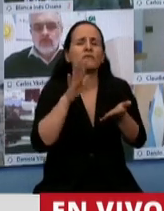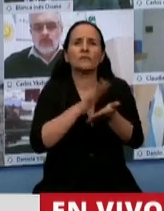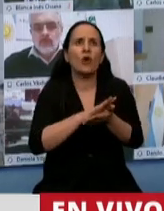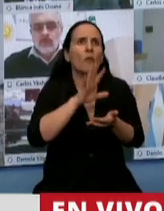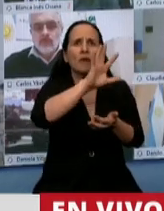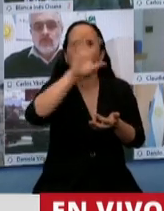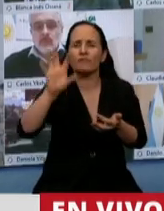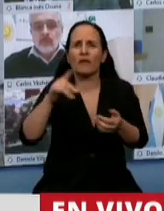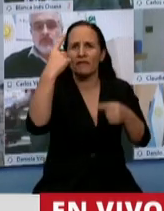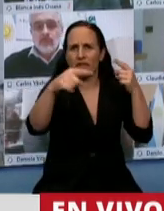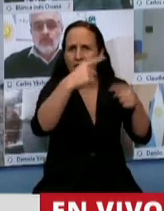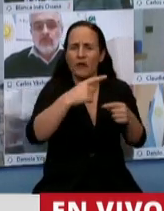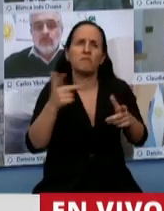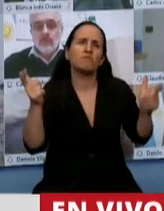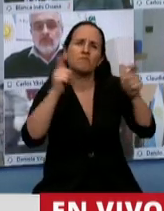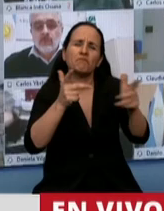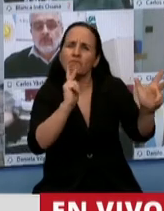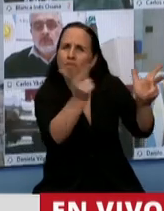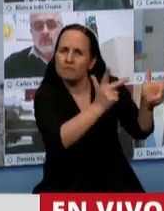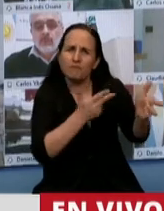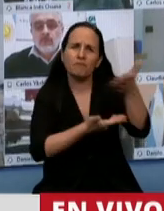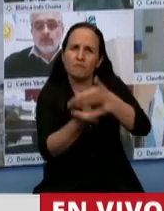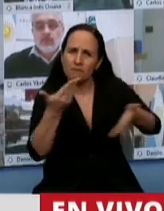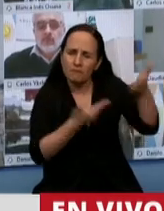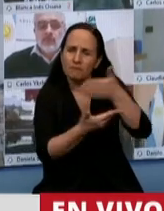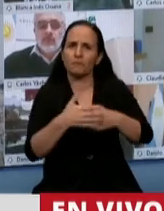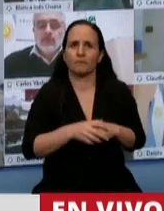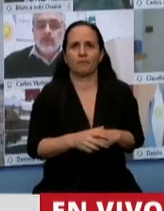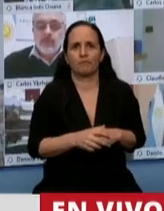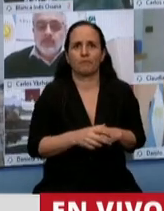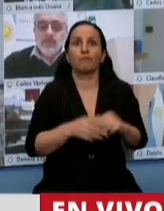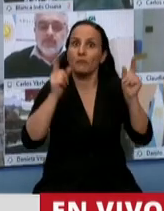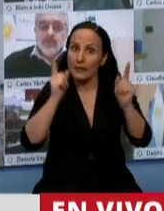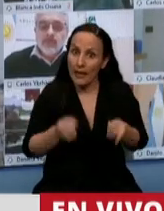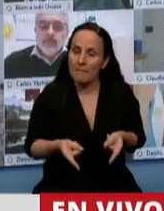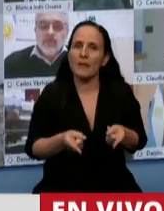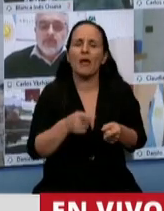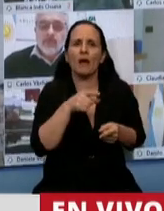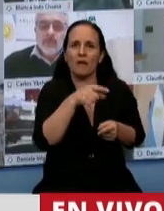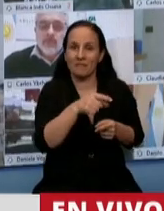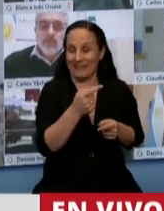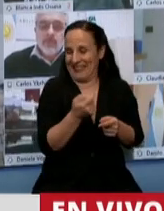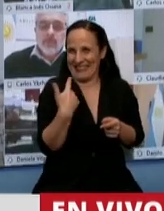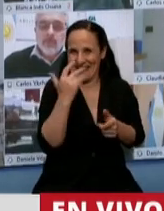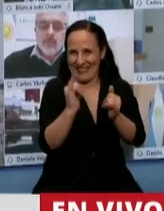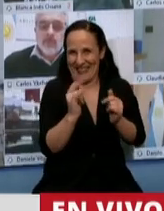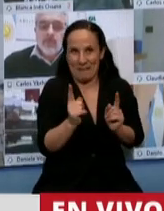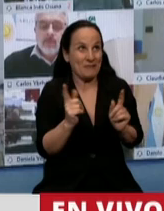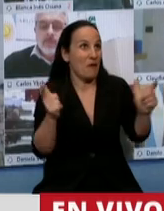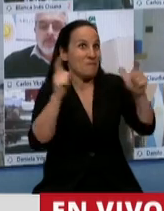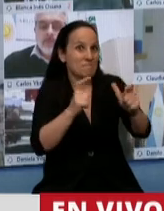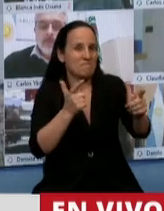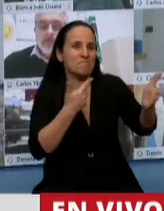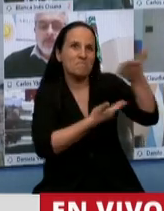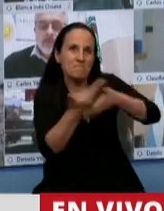puntos del país. También, Presidente, contarle que pude escuchar a los representantes, como recién dije, porque el